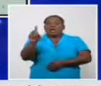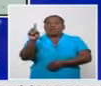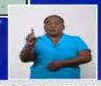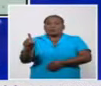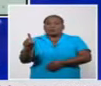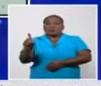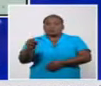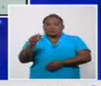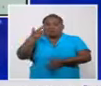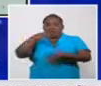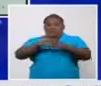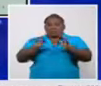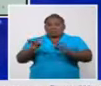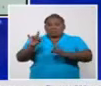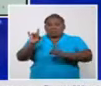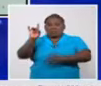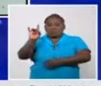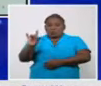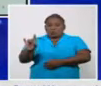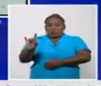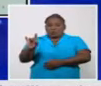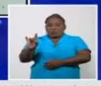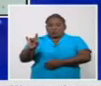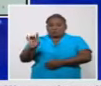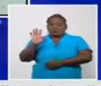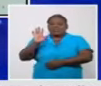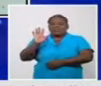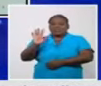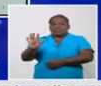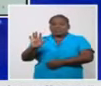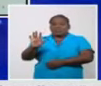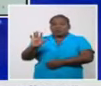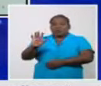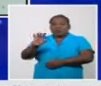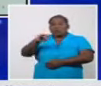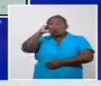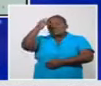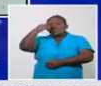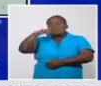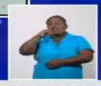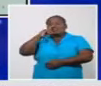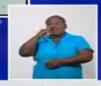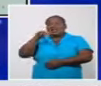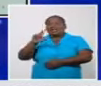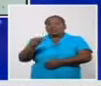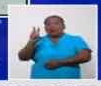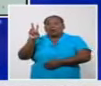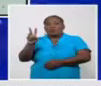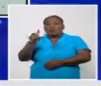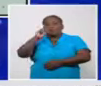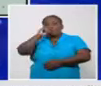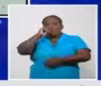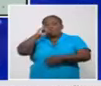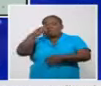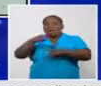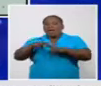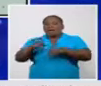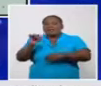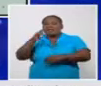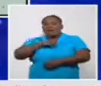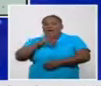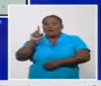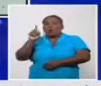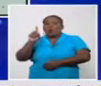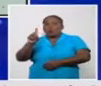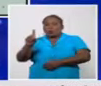diagnosticados, pues 5 son del municipio San Cristóbal, 2 de Bahía Onda, 1 de Candelaria y